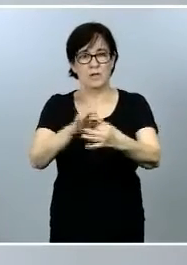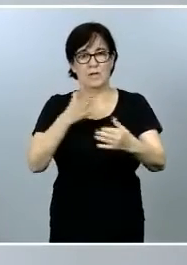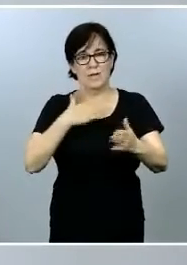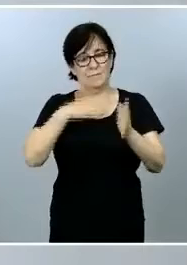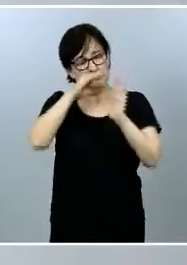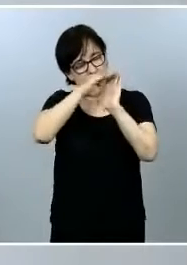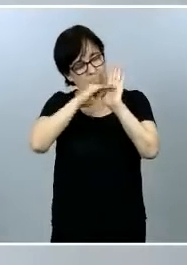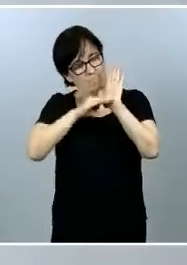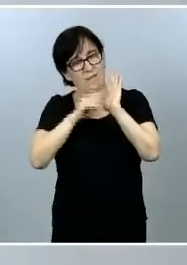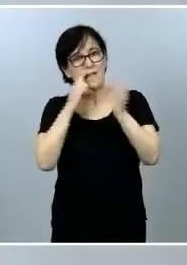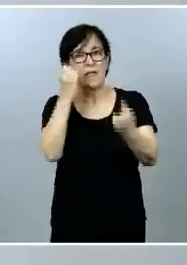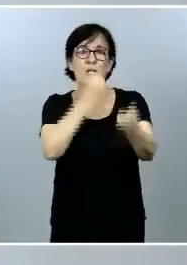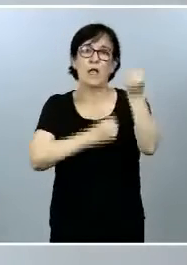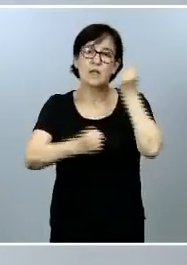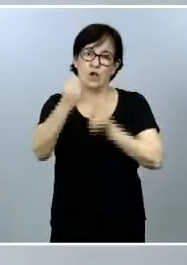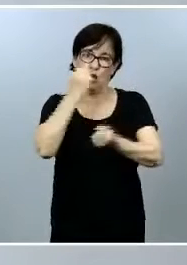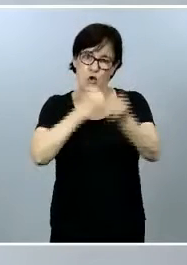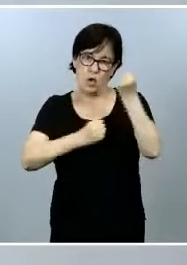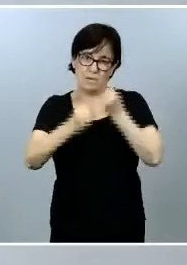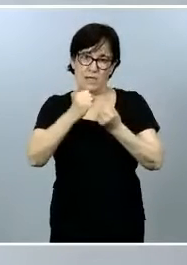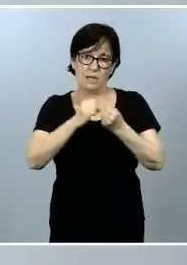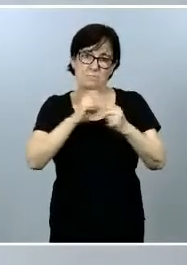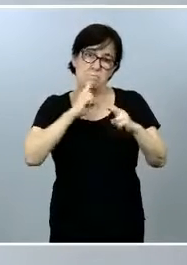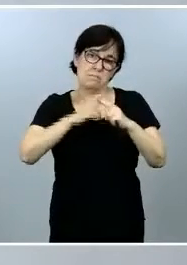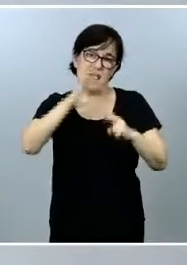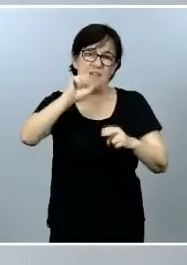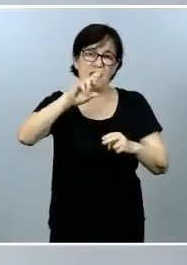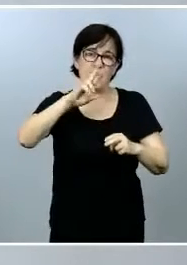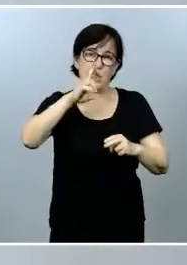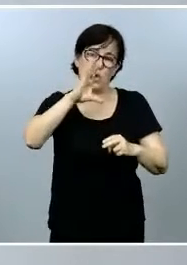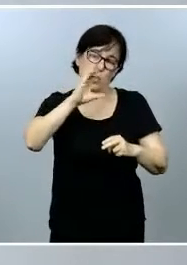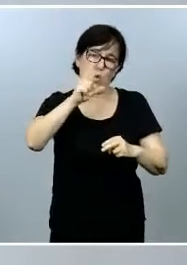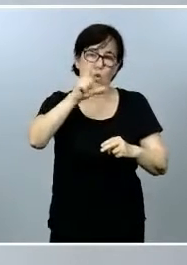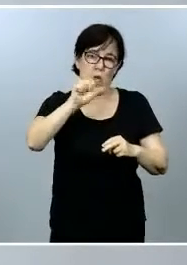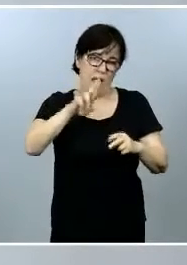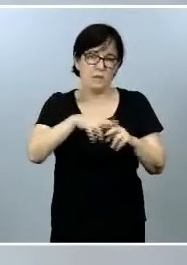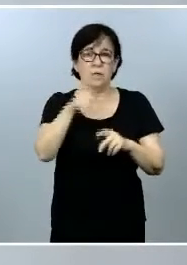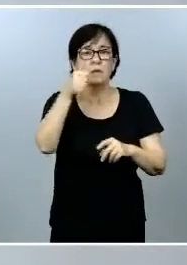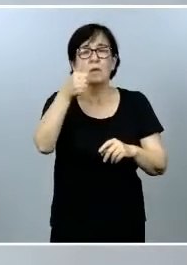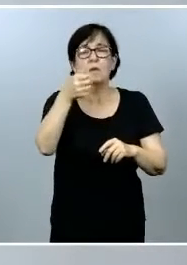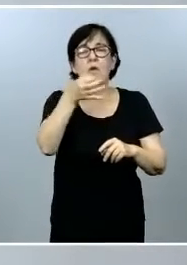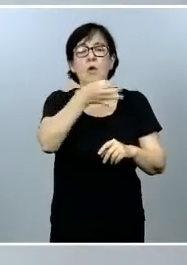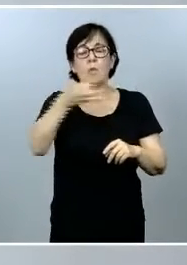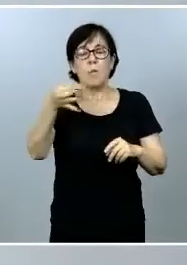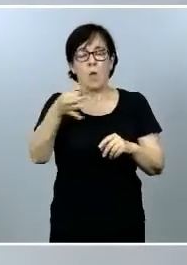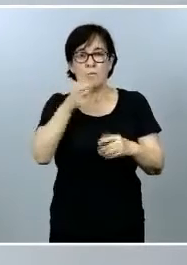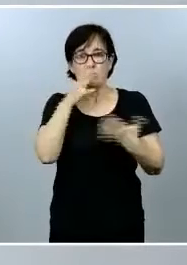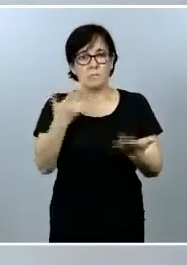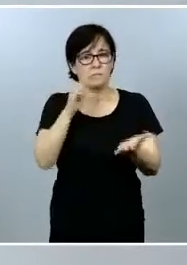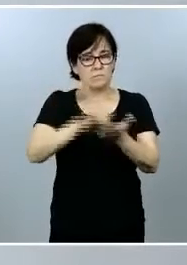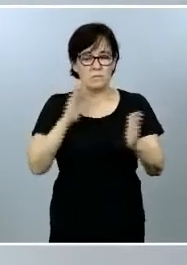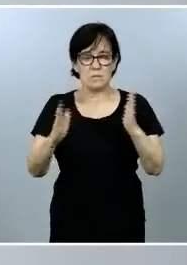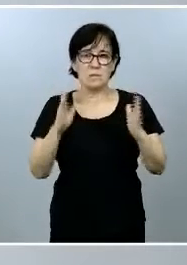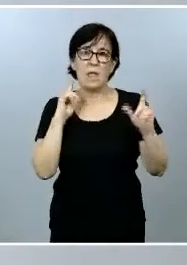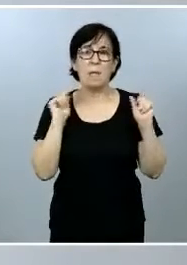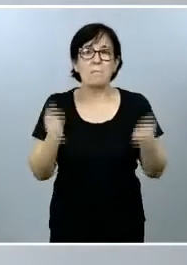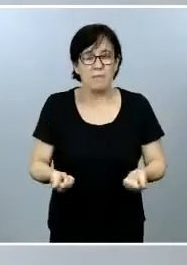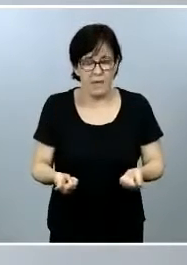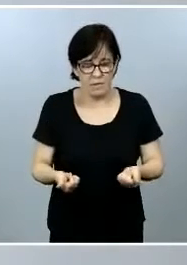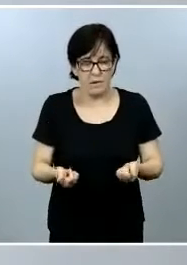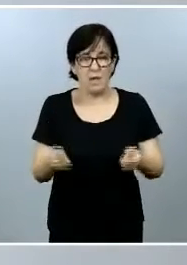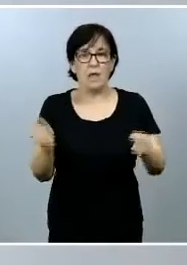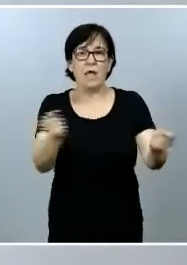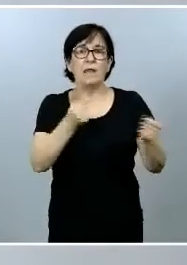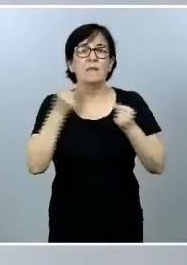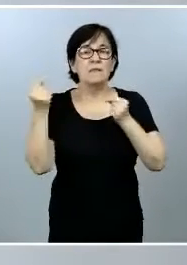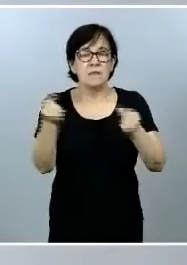economía circular en un momento oportuno, en un momento en el que se inicia el debate sobre